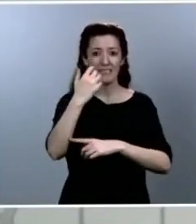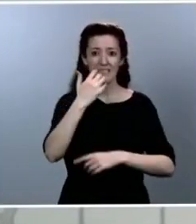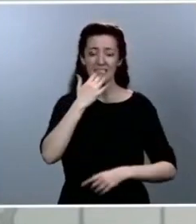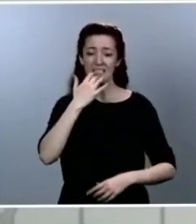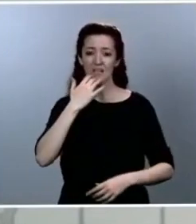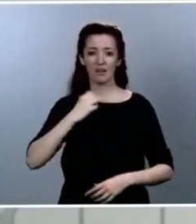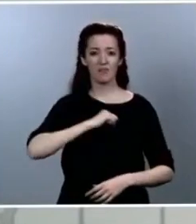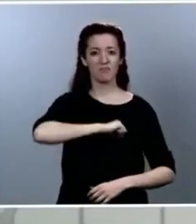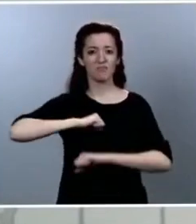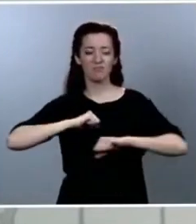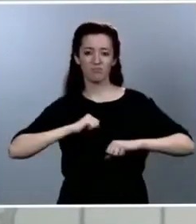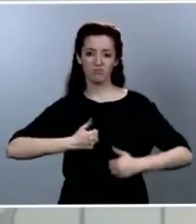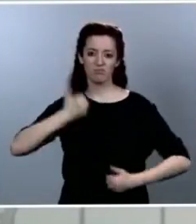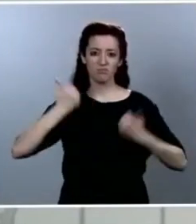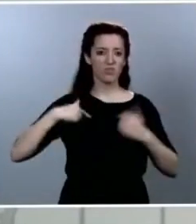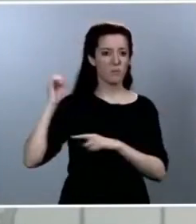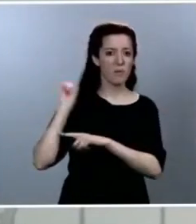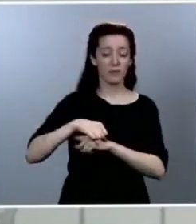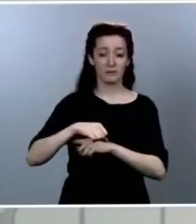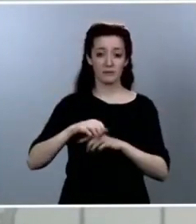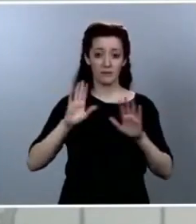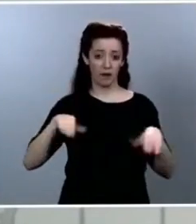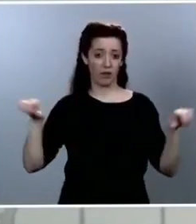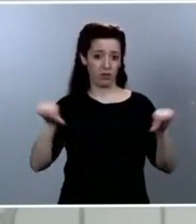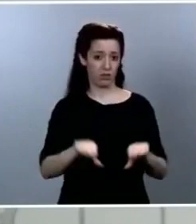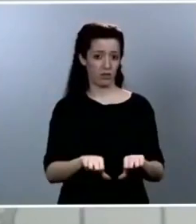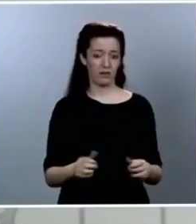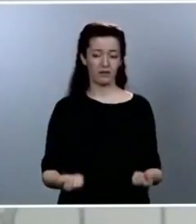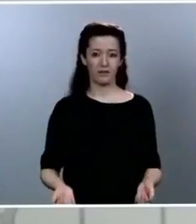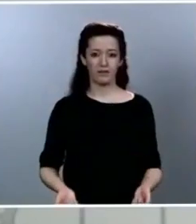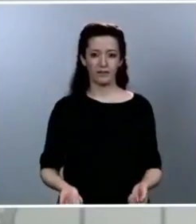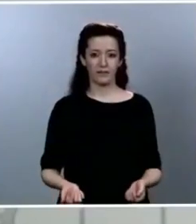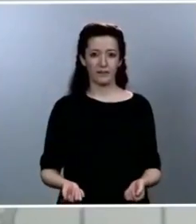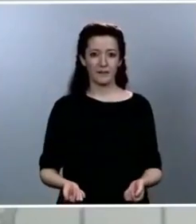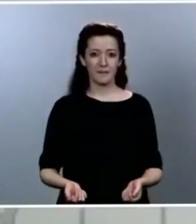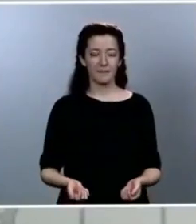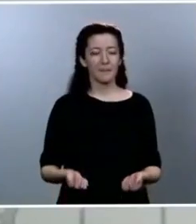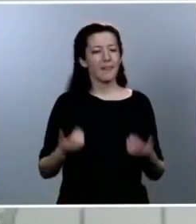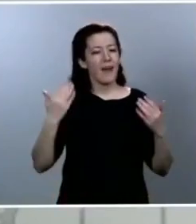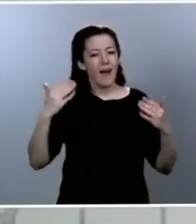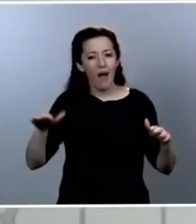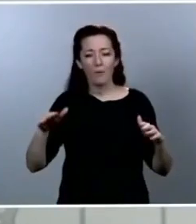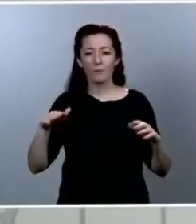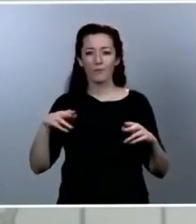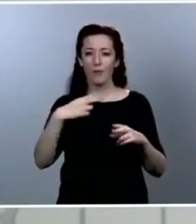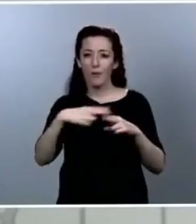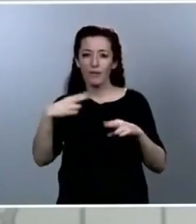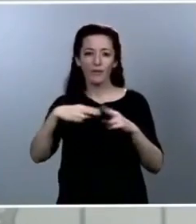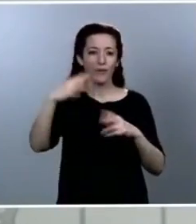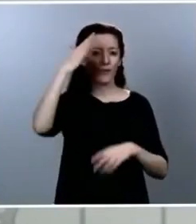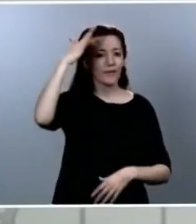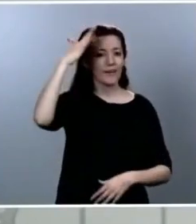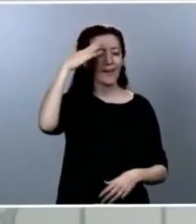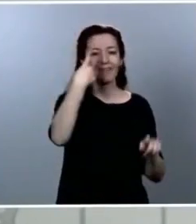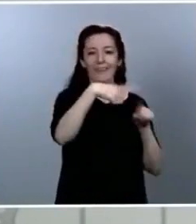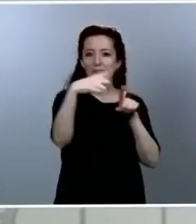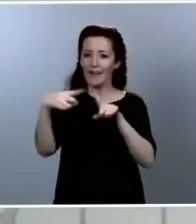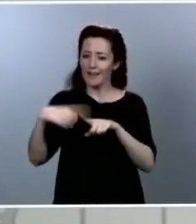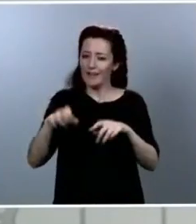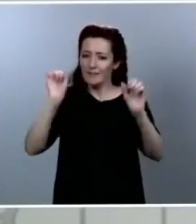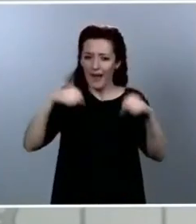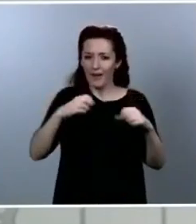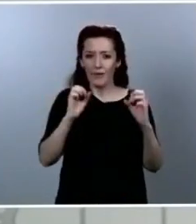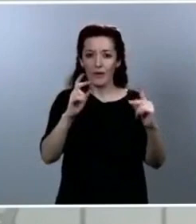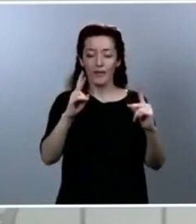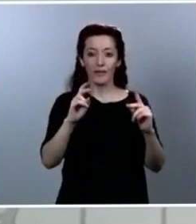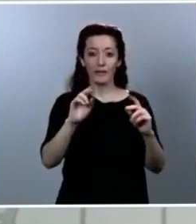esto no fuera una misión de todos, más allá de las legítimas diferencias políticas, entonces, ¿qué sentido tendría nuestra convivencia? ¿Cómo